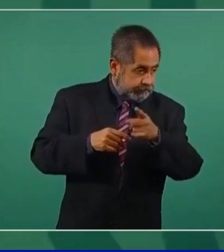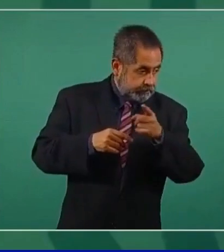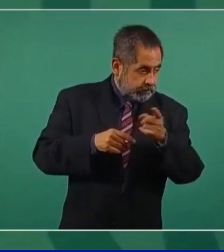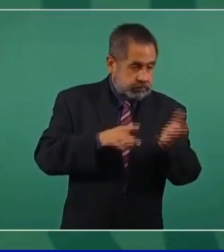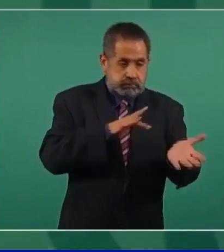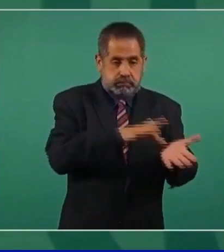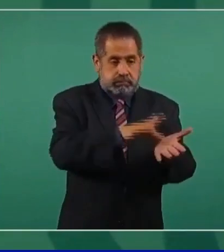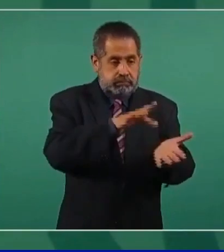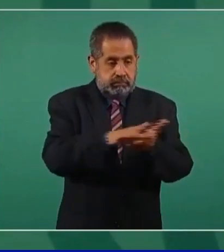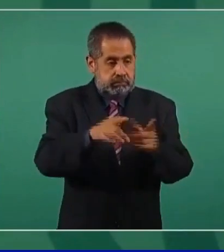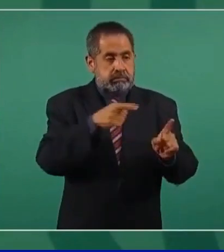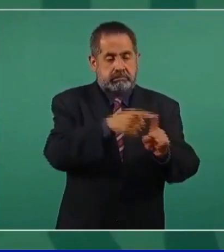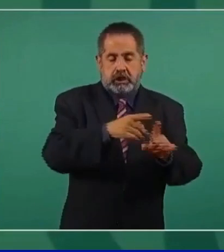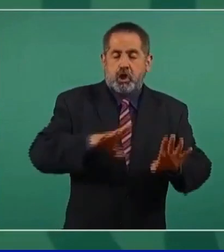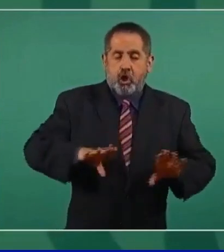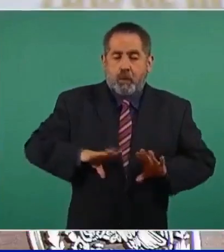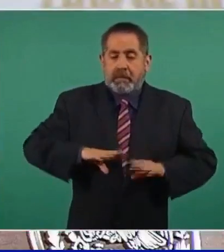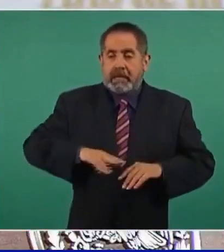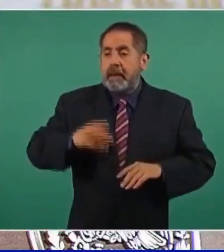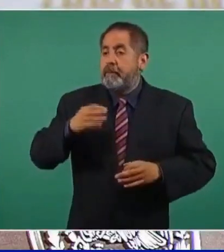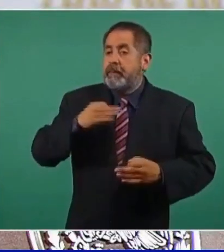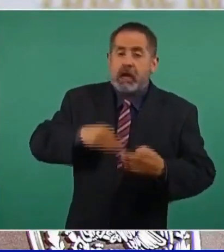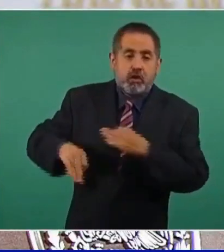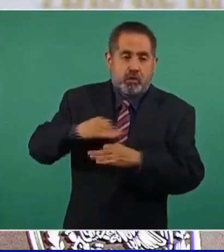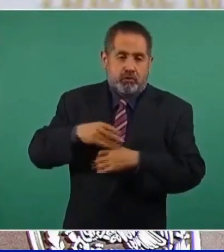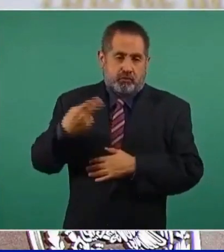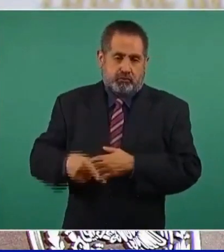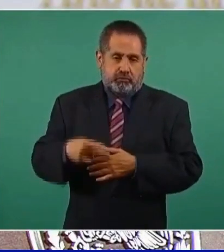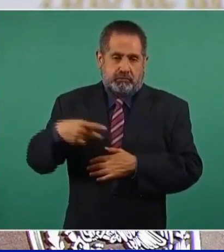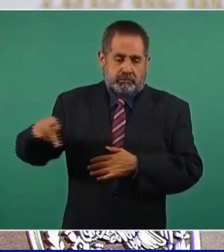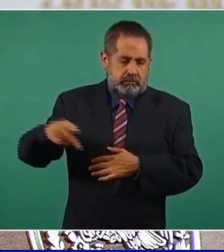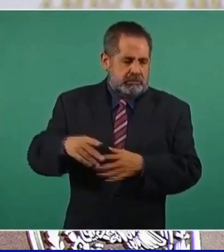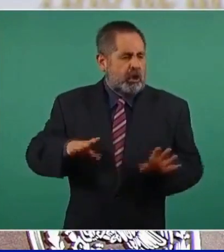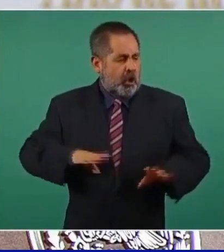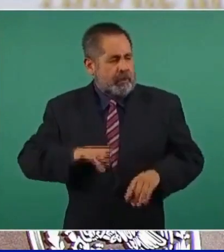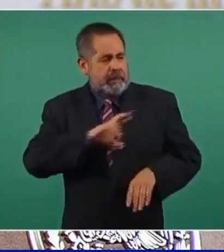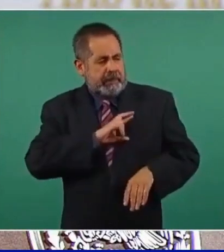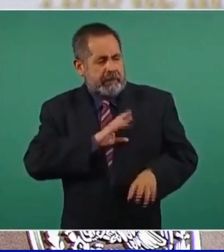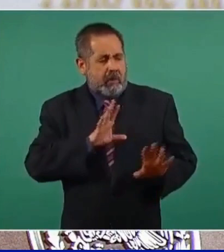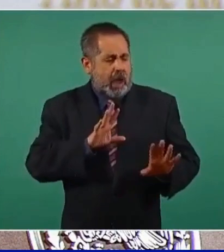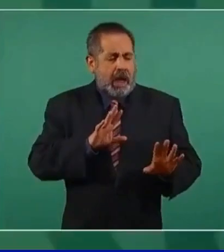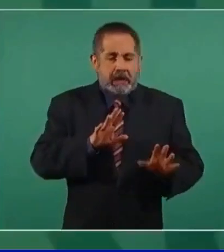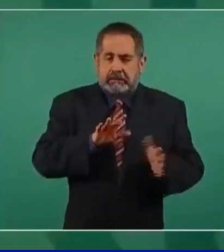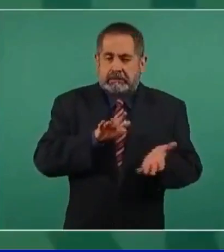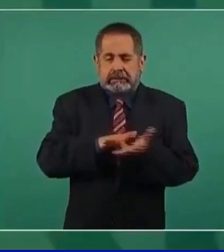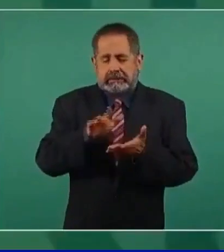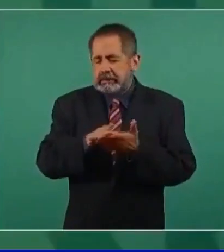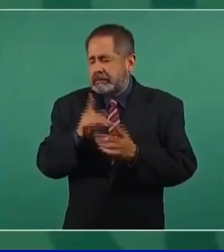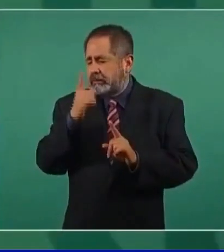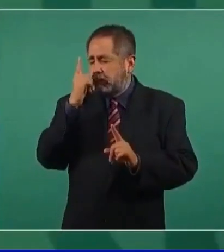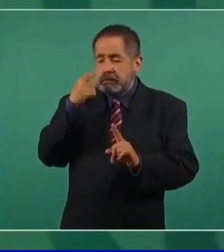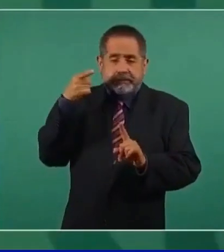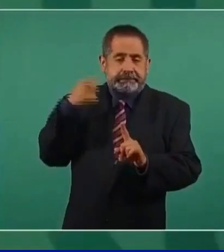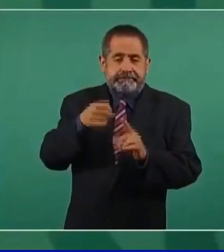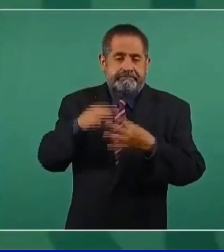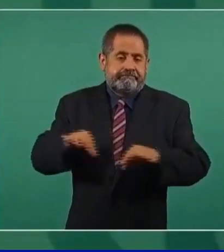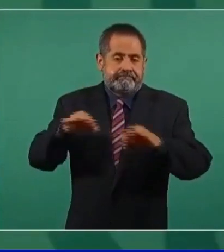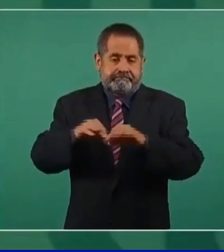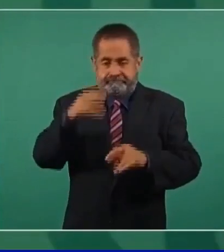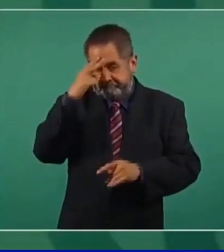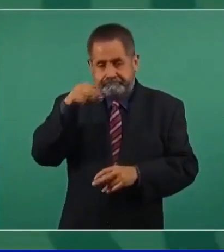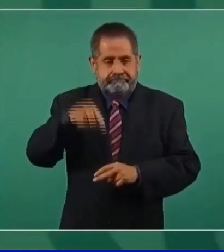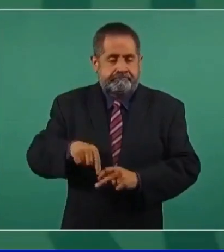estratégicos tanto del sector público como del sector privado, lo que nos importa a México.